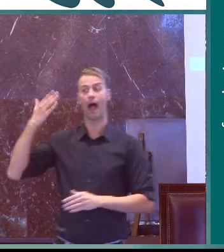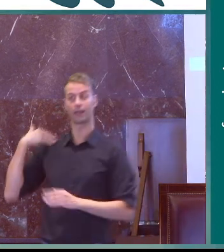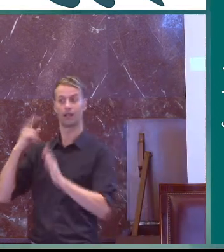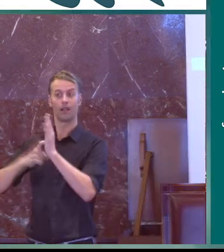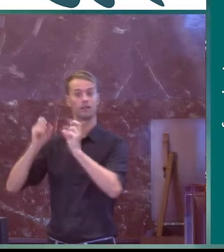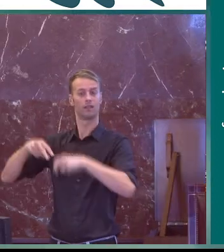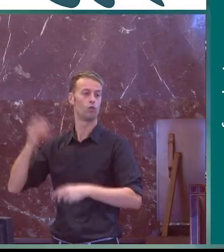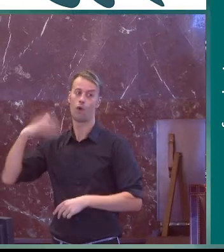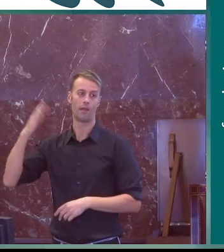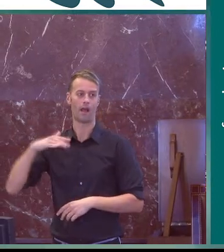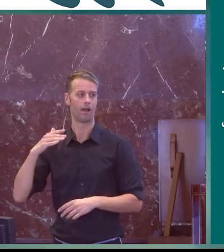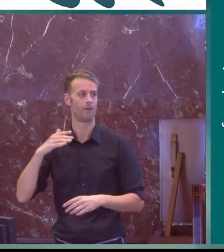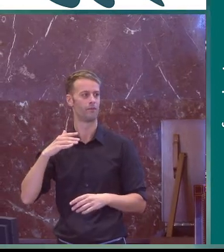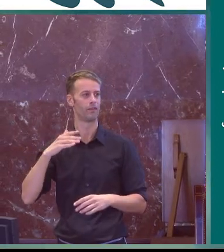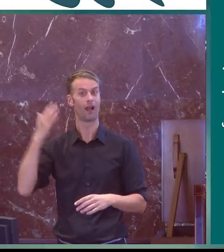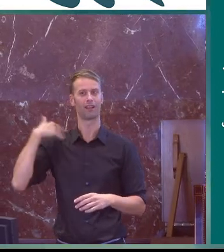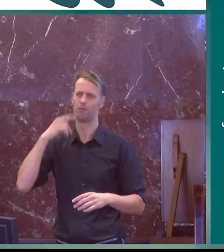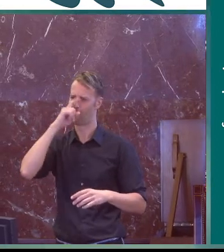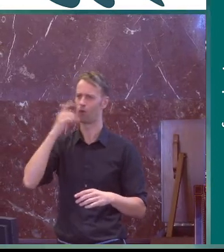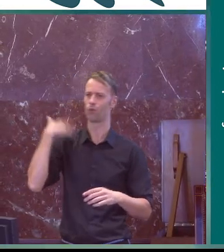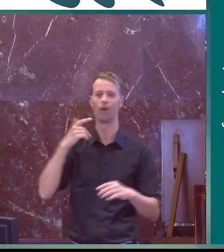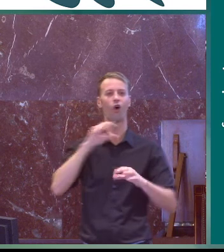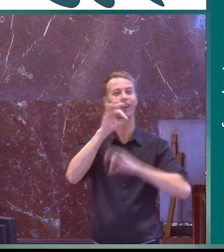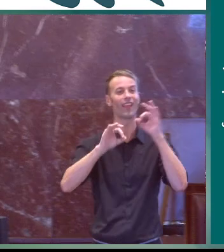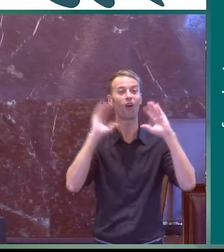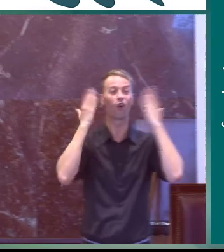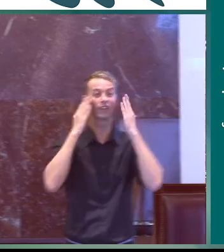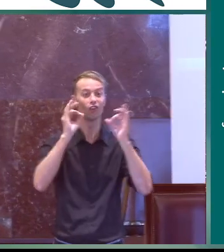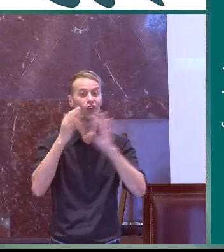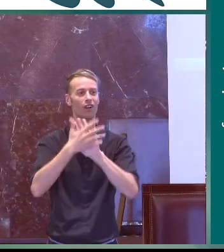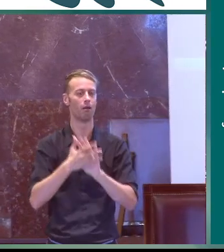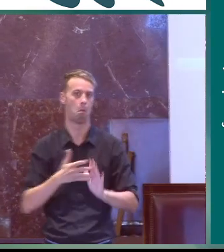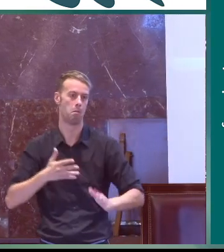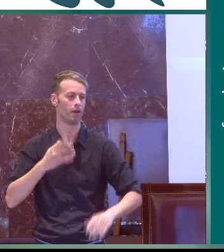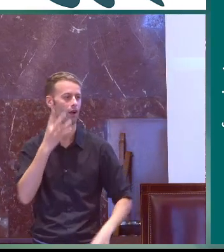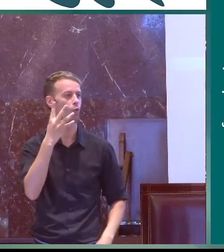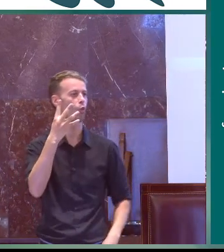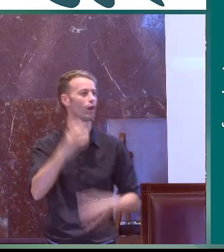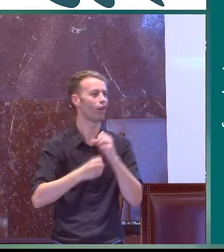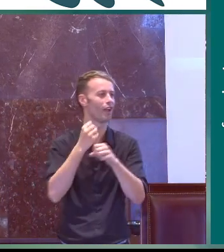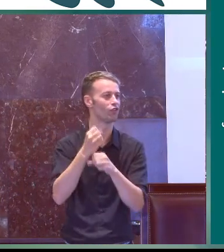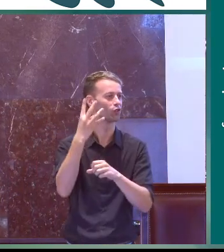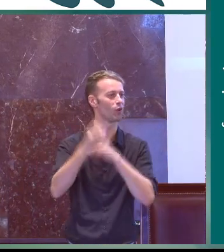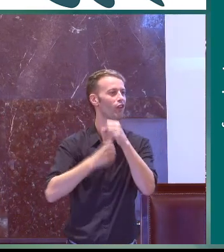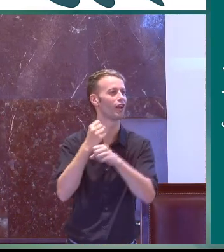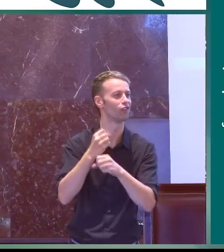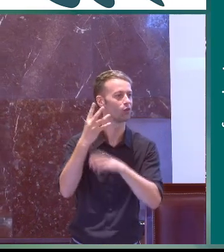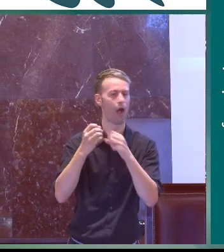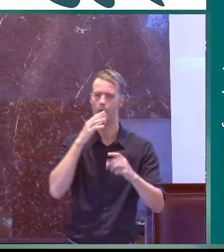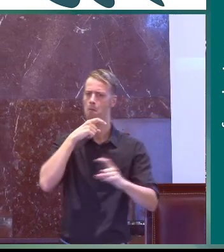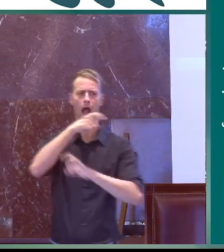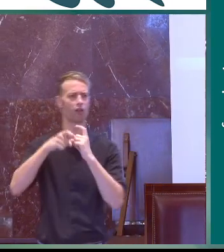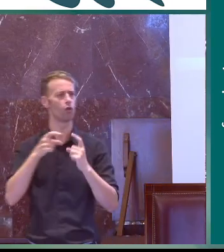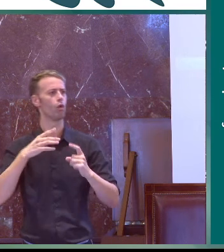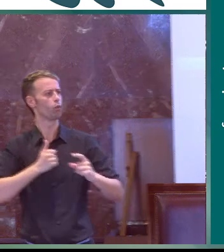ha aportado un mínimo de estabilidad un mínimo de prestigio que antes no existía la organización del congreso antes se realizaba